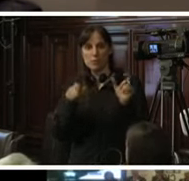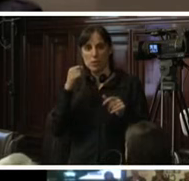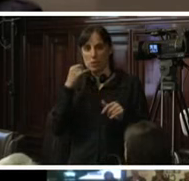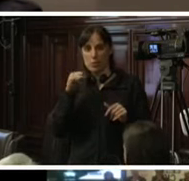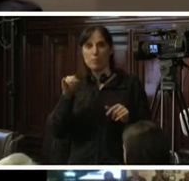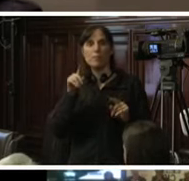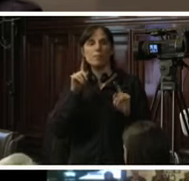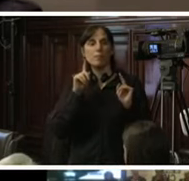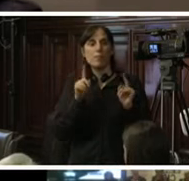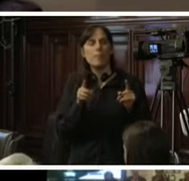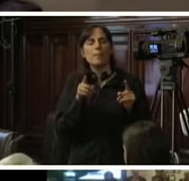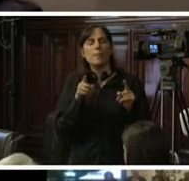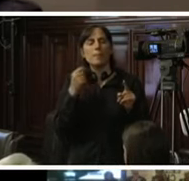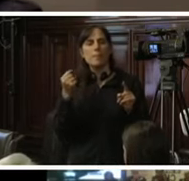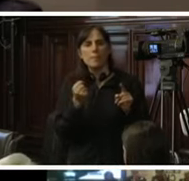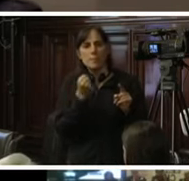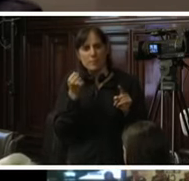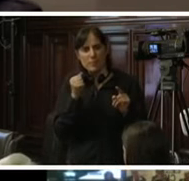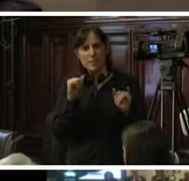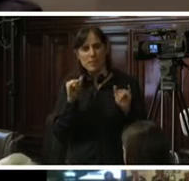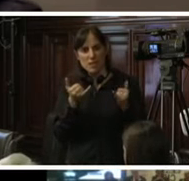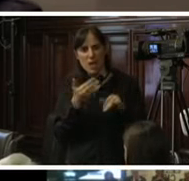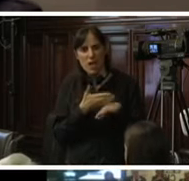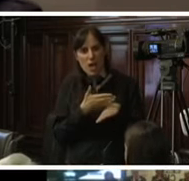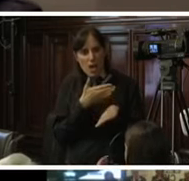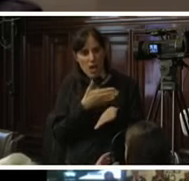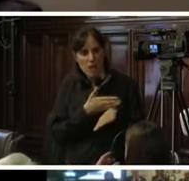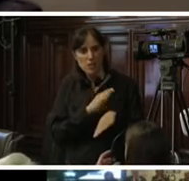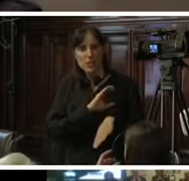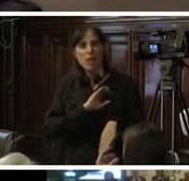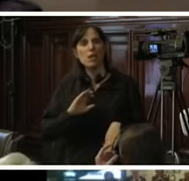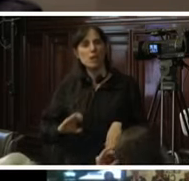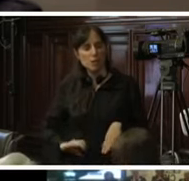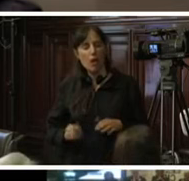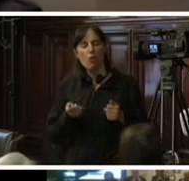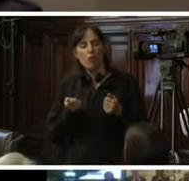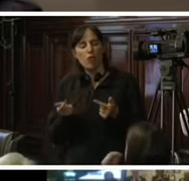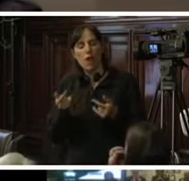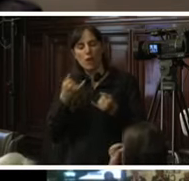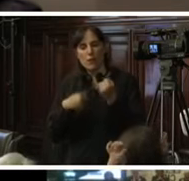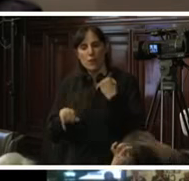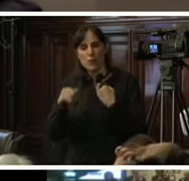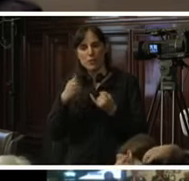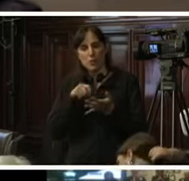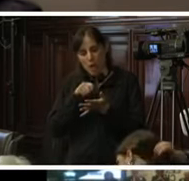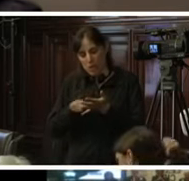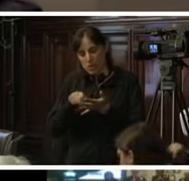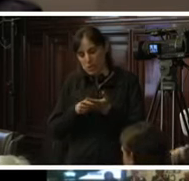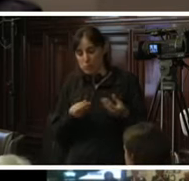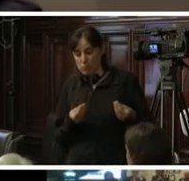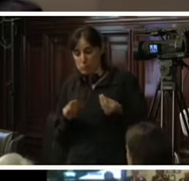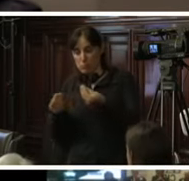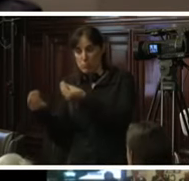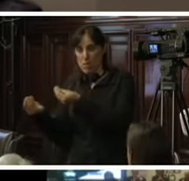También es de observar y en su momento el Estado brindará información por escrito a la ilustre comisión